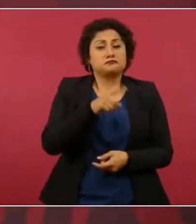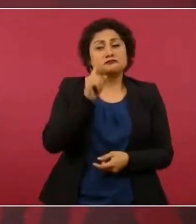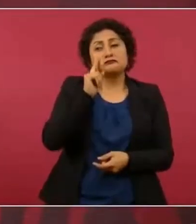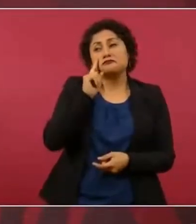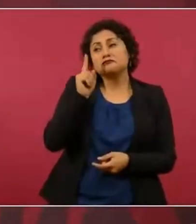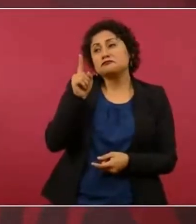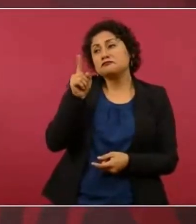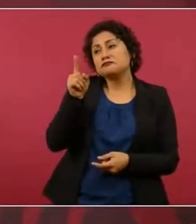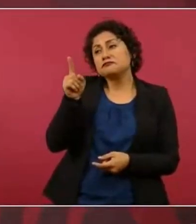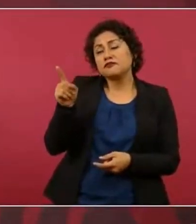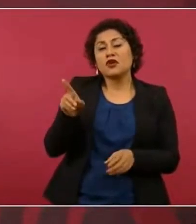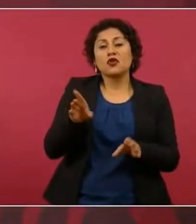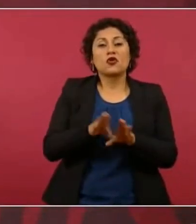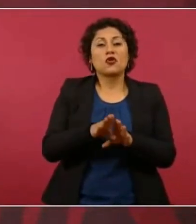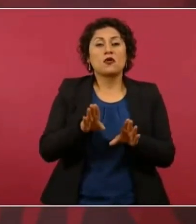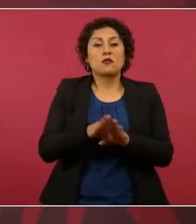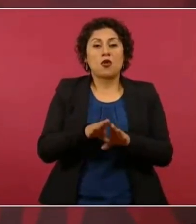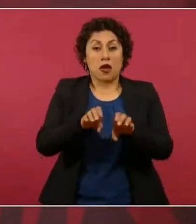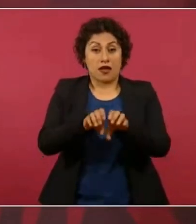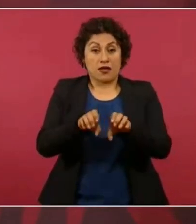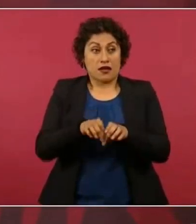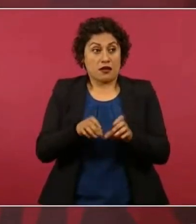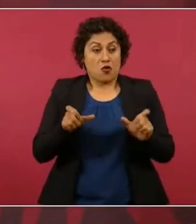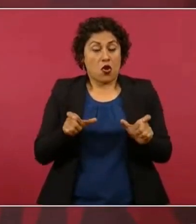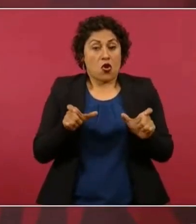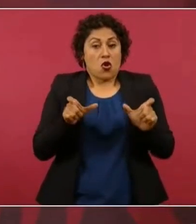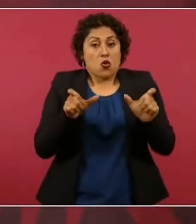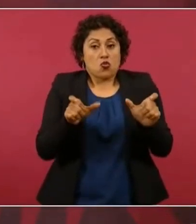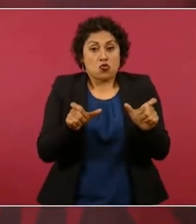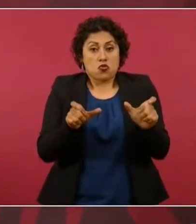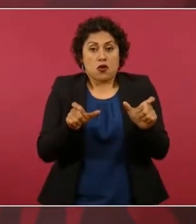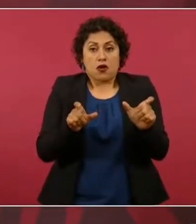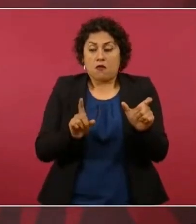le dieron la vuelta a todo y es